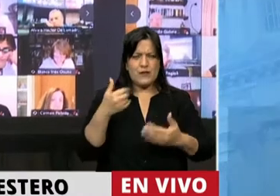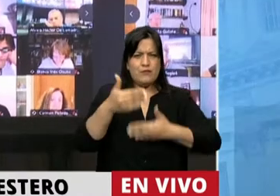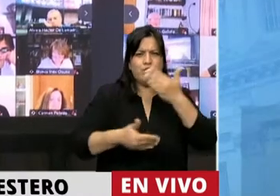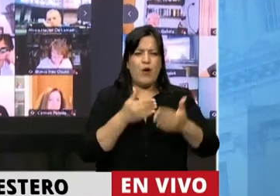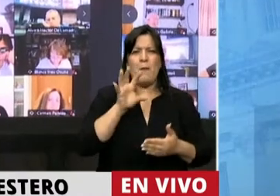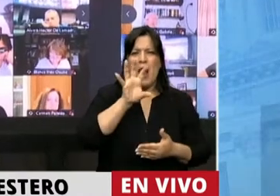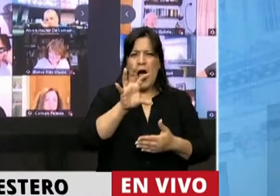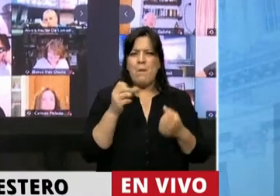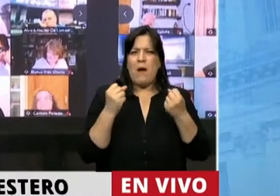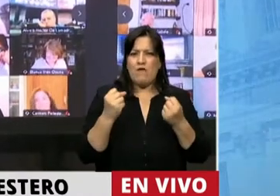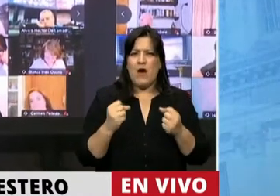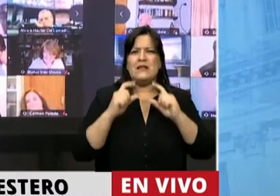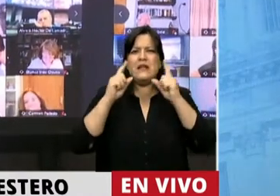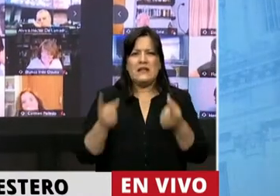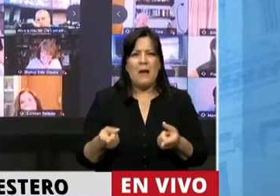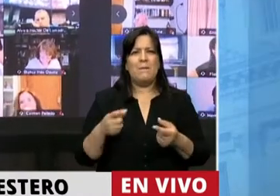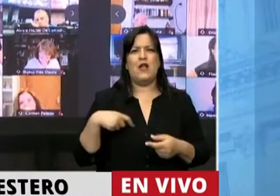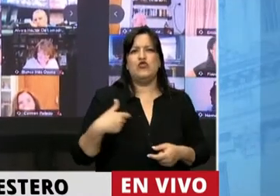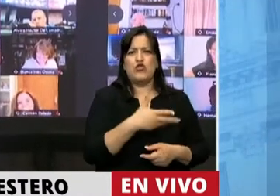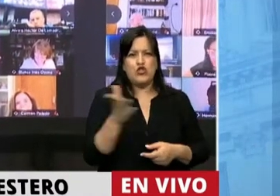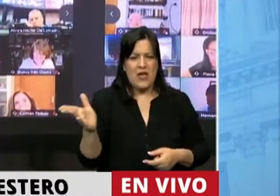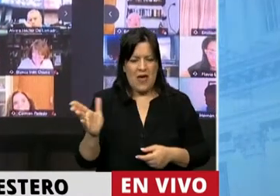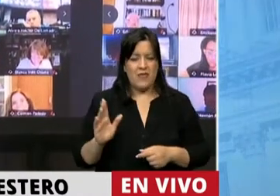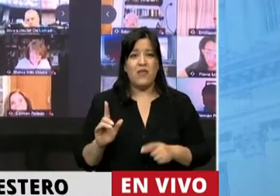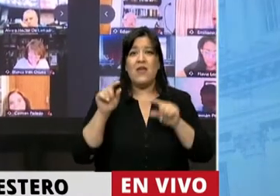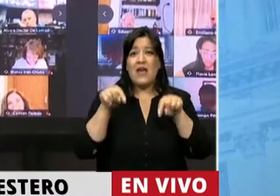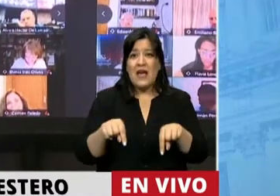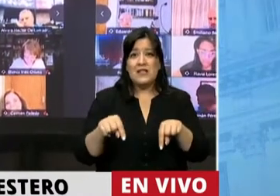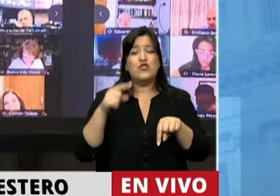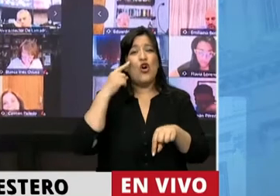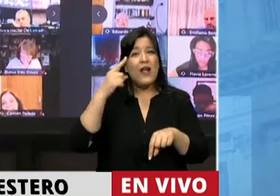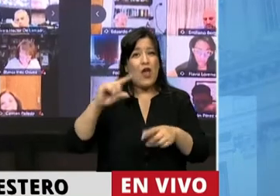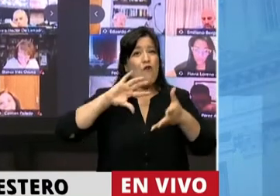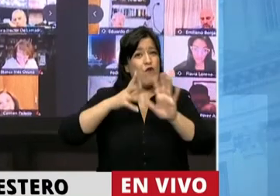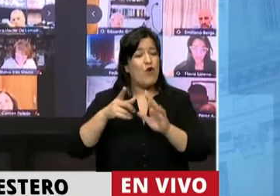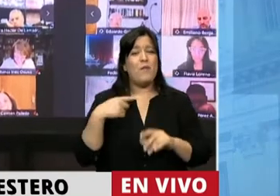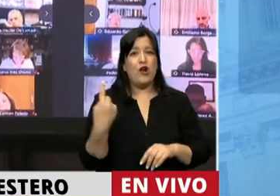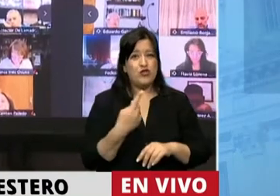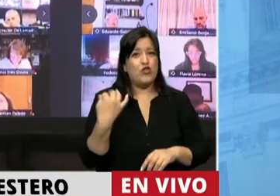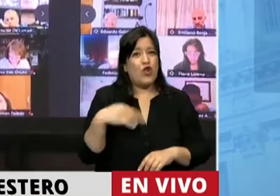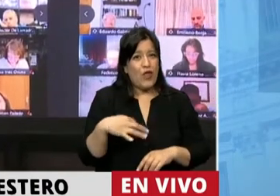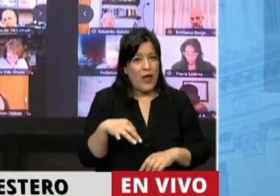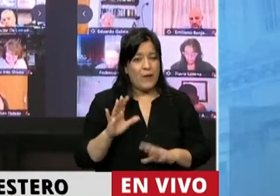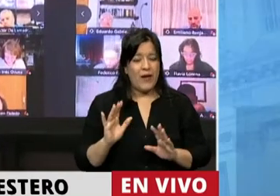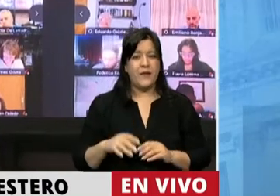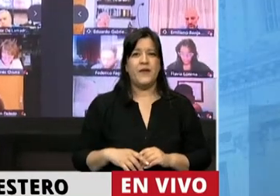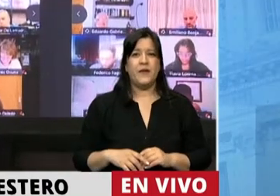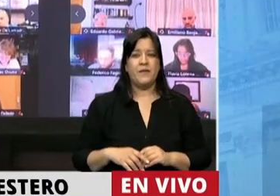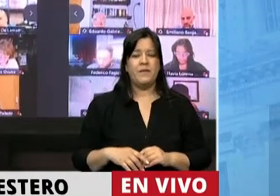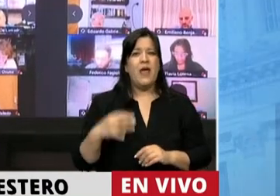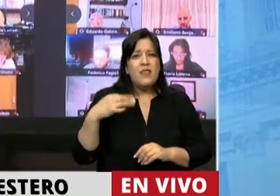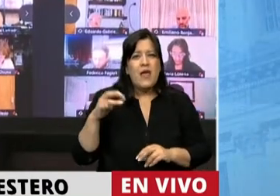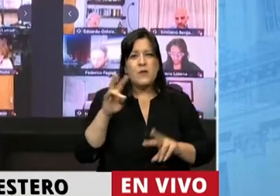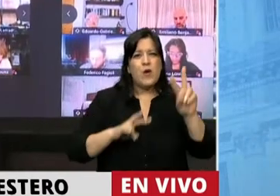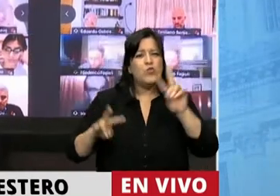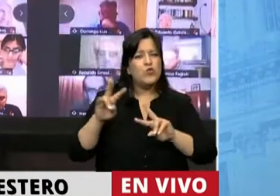provincia, pero también consolidarnos como sociedad. Esta creo que es la forma en que nosotros tenemos que encontrar